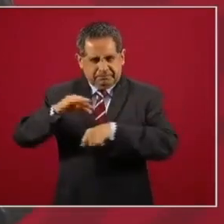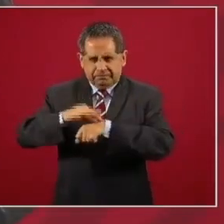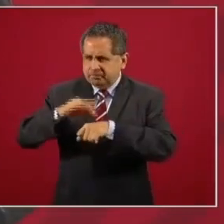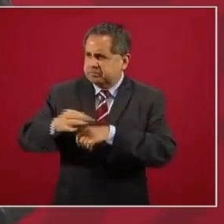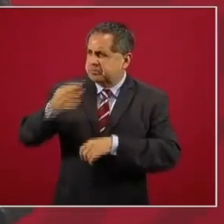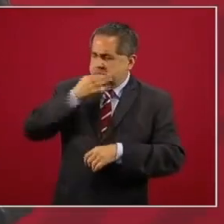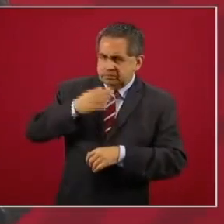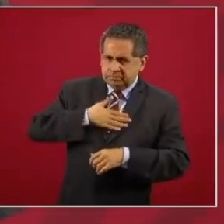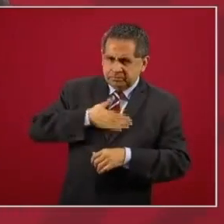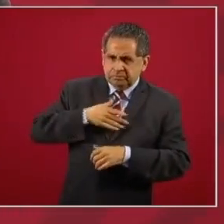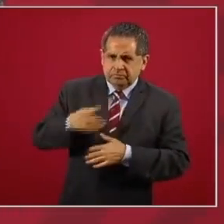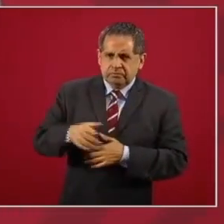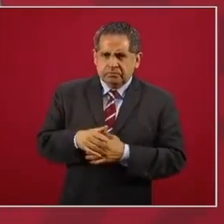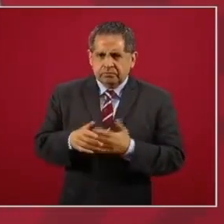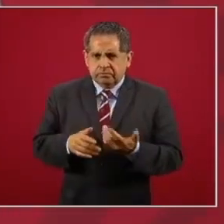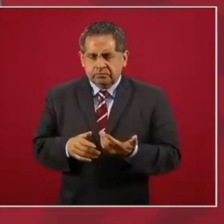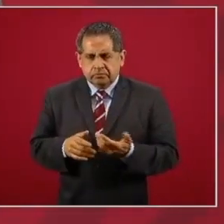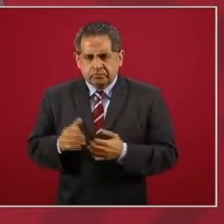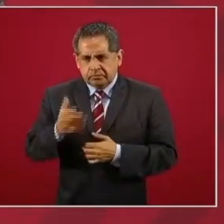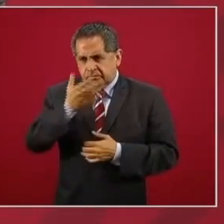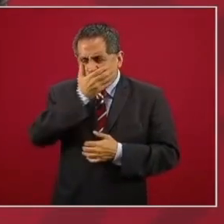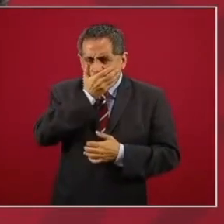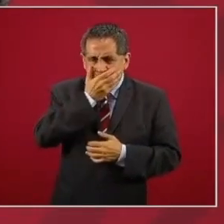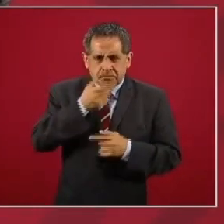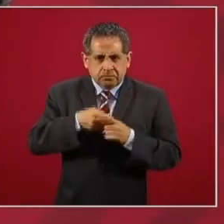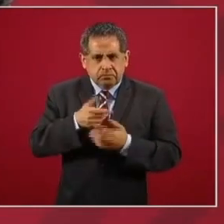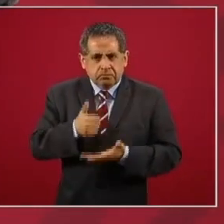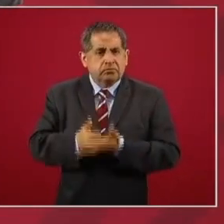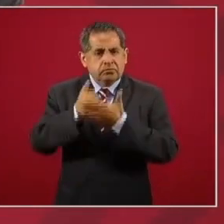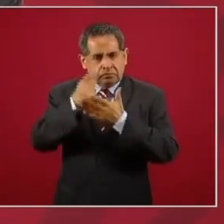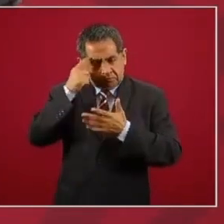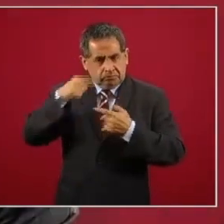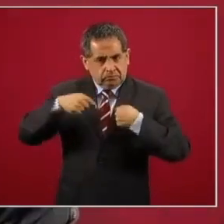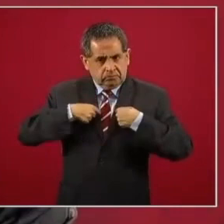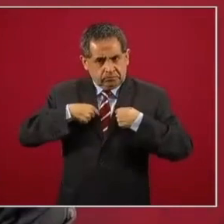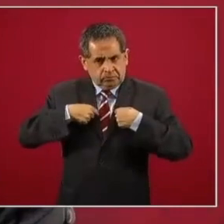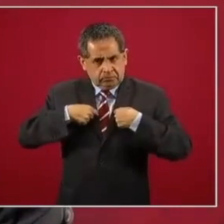médicos, de que ayuda a que yo